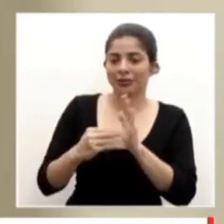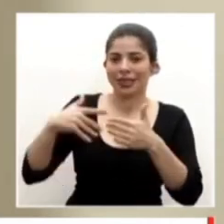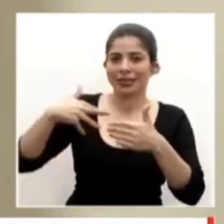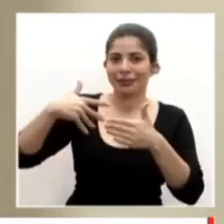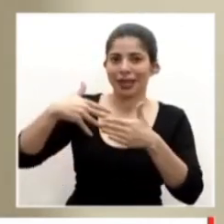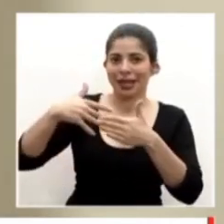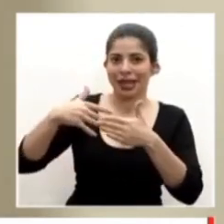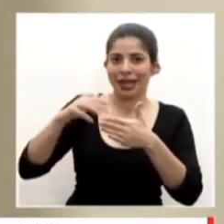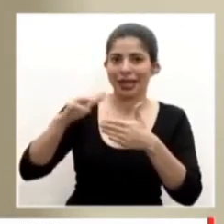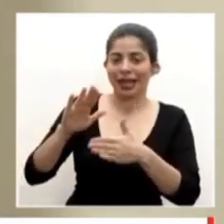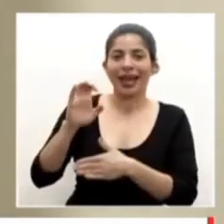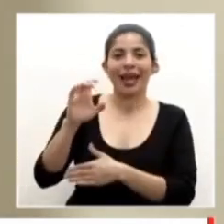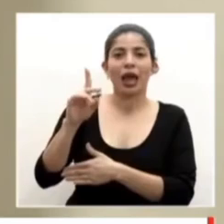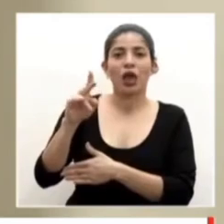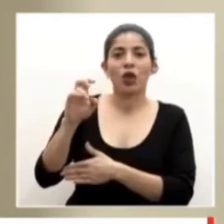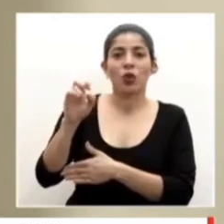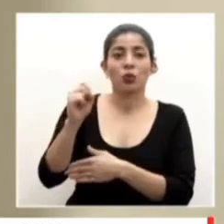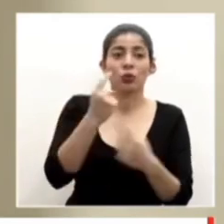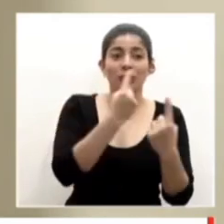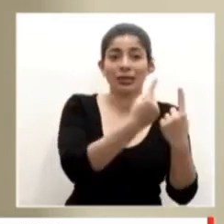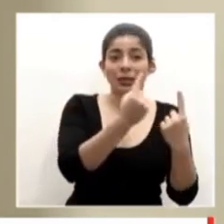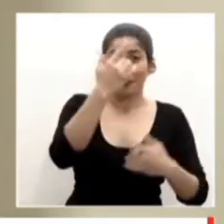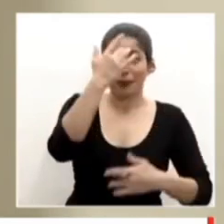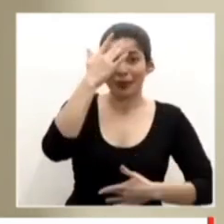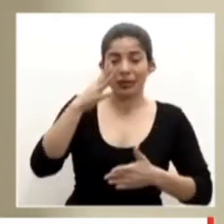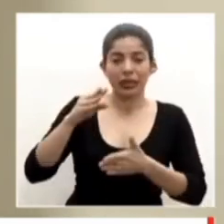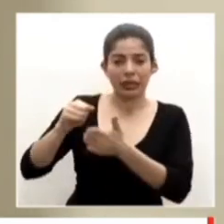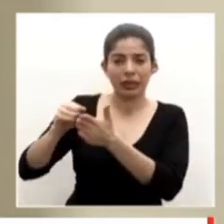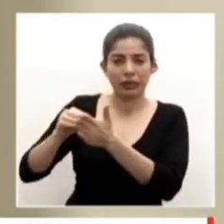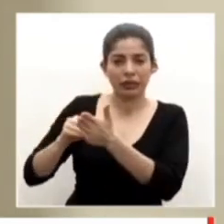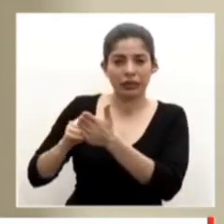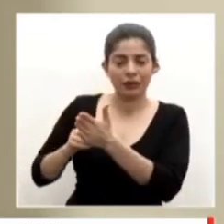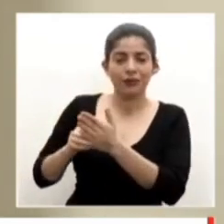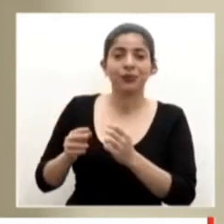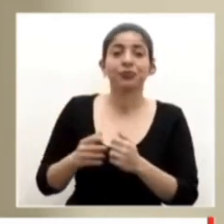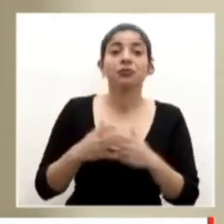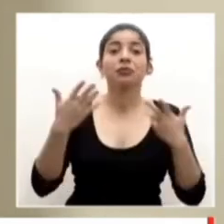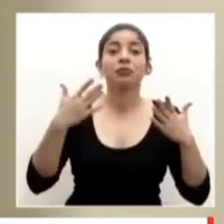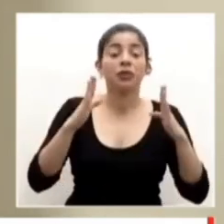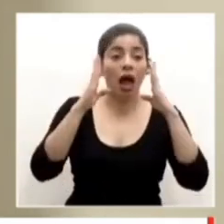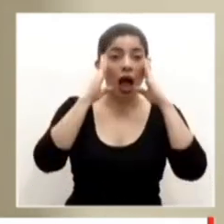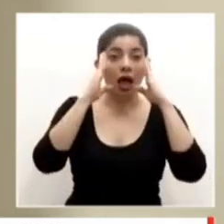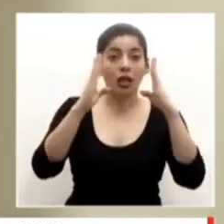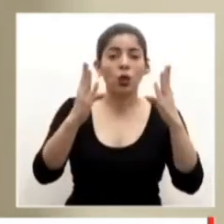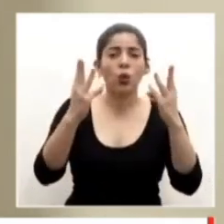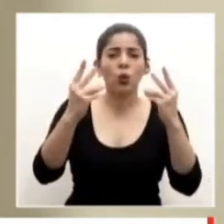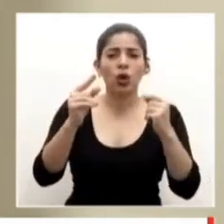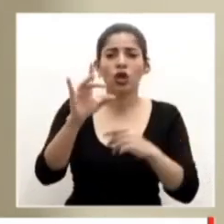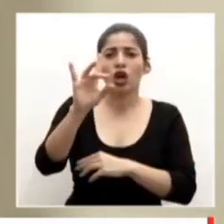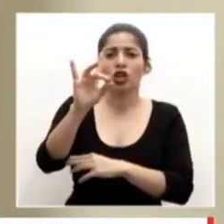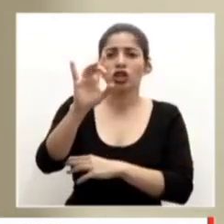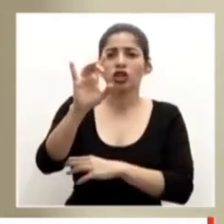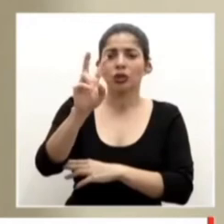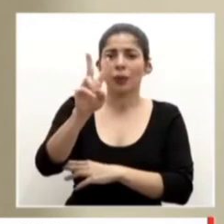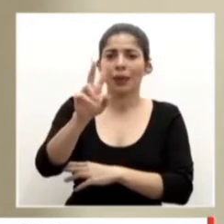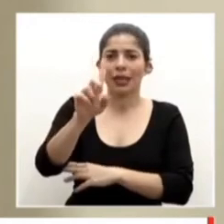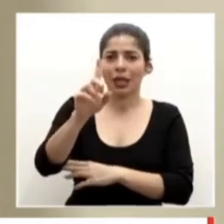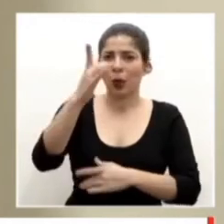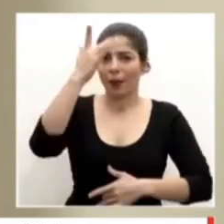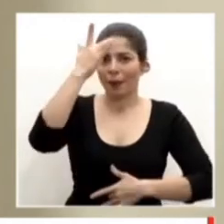expedientes del EDUS de cada uno de estos pacientes. Y se han atendido a 821